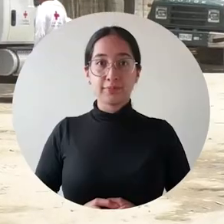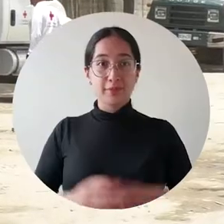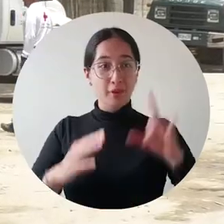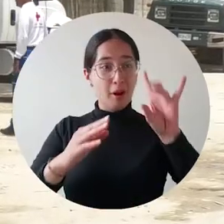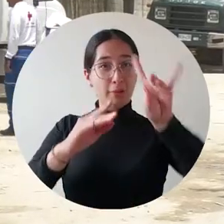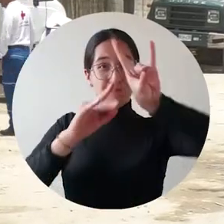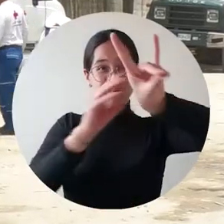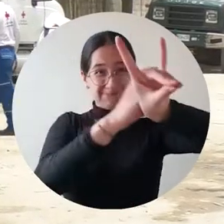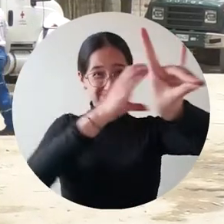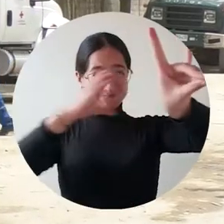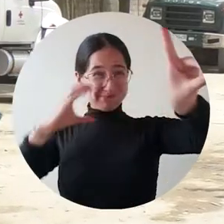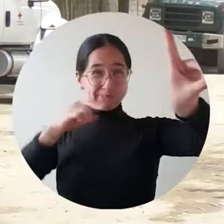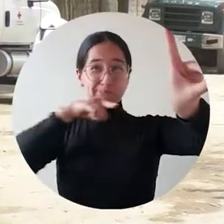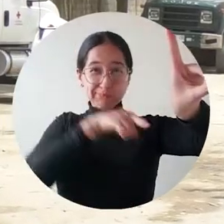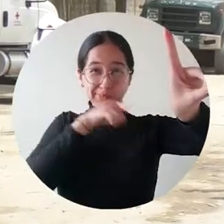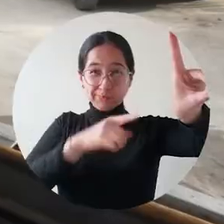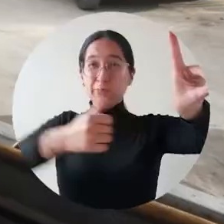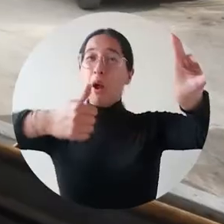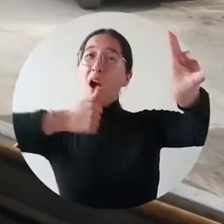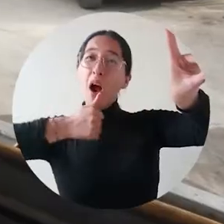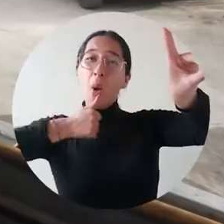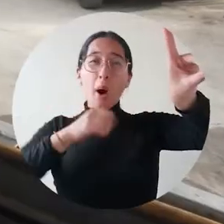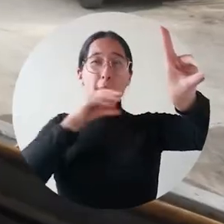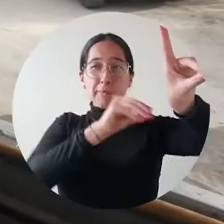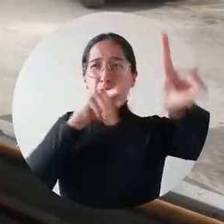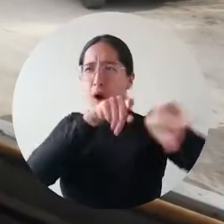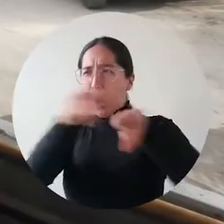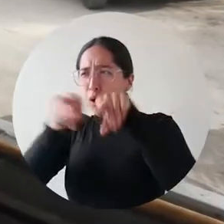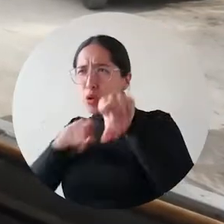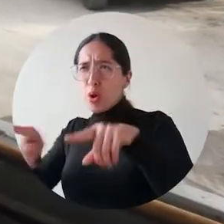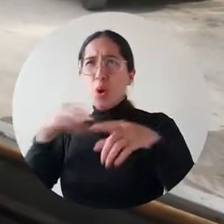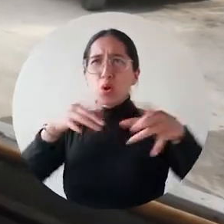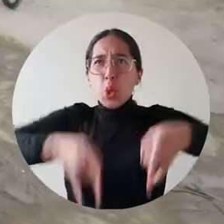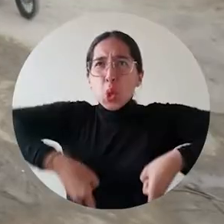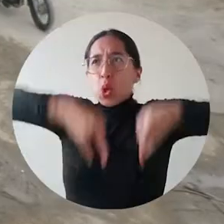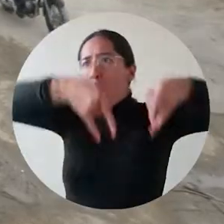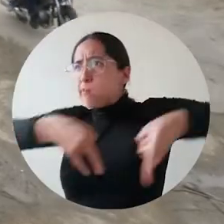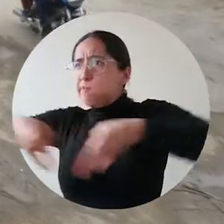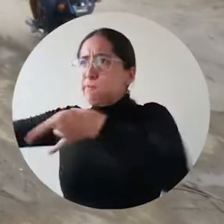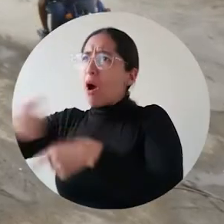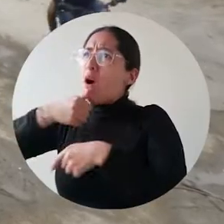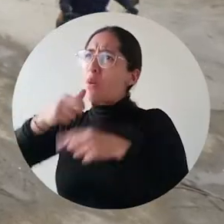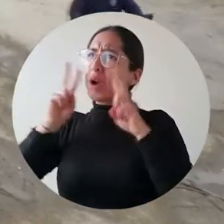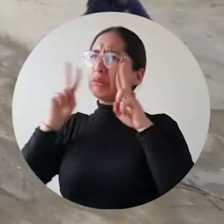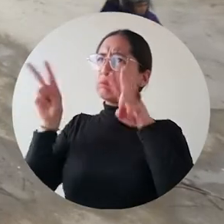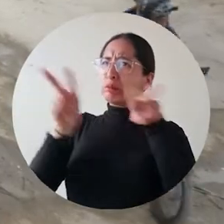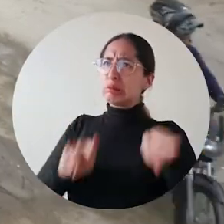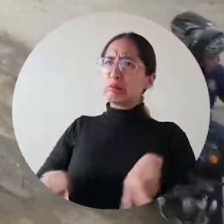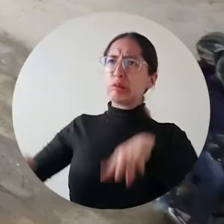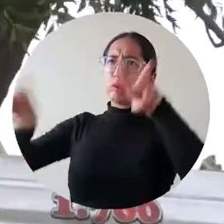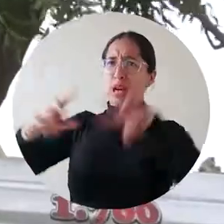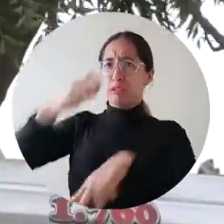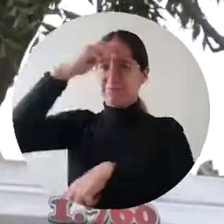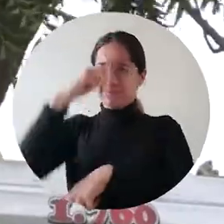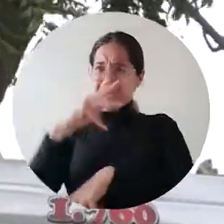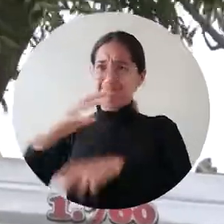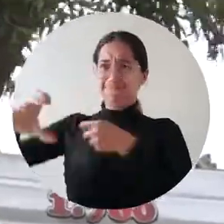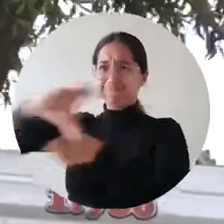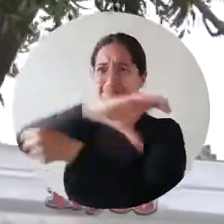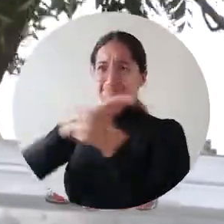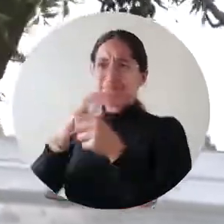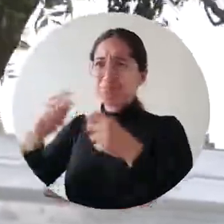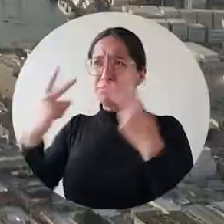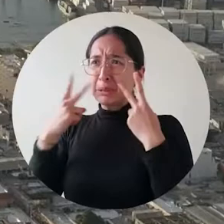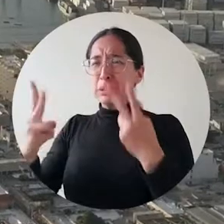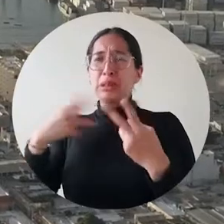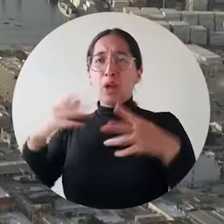Los carrotanques y los ciudadanos transportando pimpinas con agua aún son elementos que conforman el paisaje del desabastecimiento del recurso